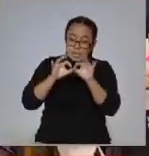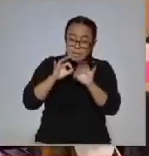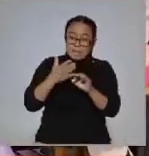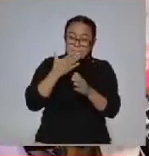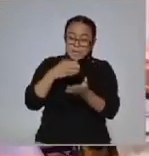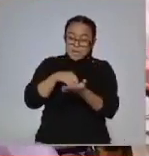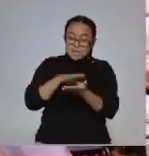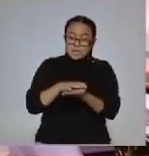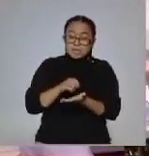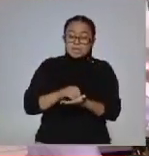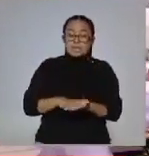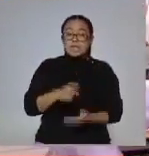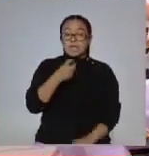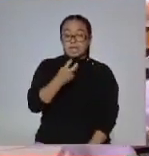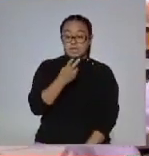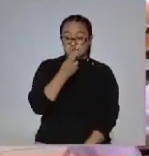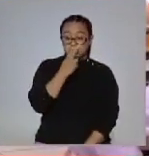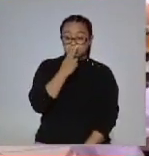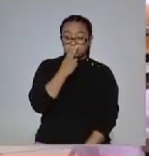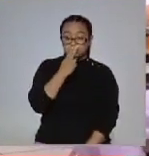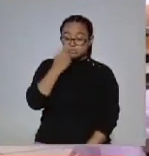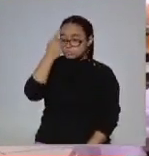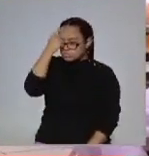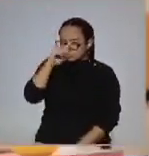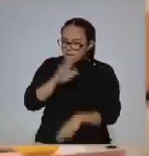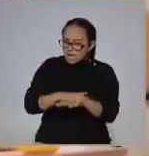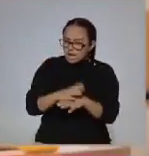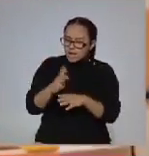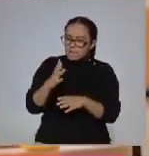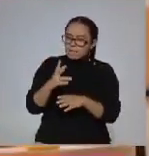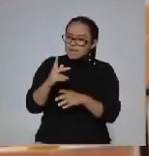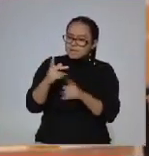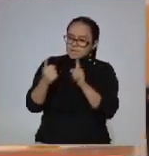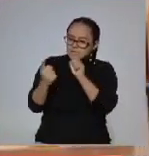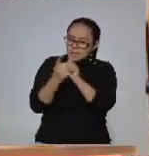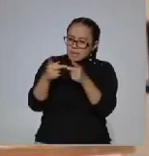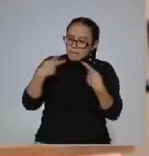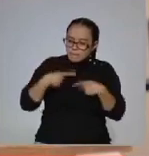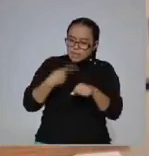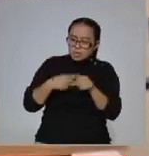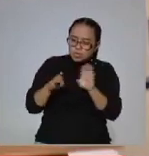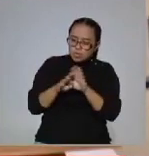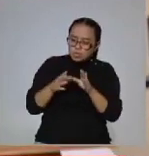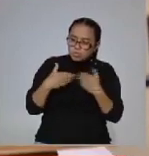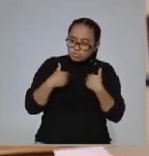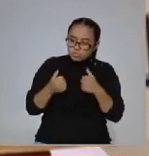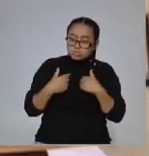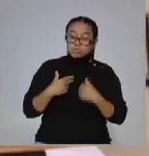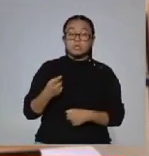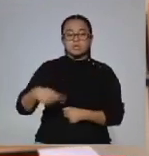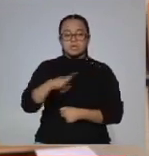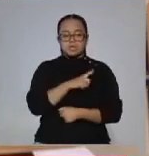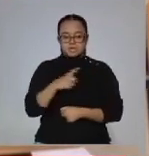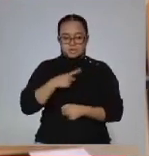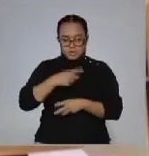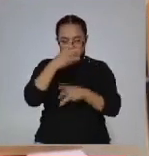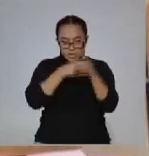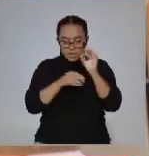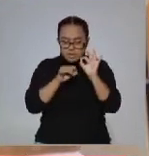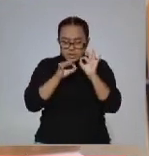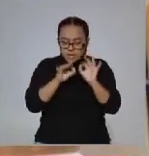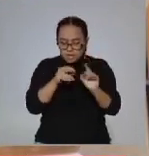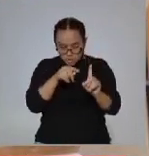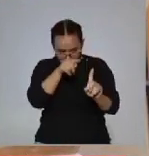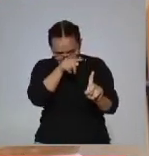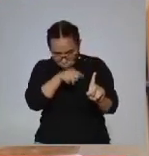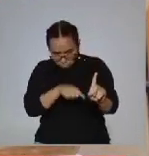documentada, que nos permita hacer un acercamiento hacia nuestro paciente. Nosotros tenemos que generar un conocimiento pleno